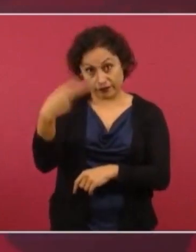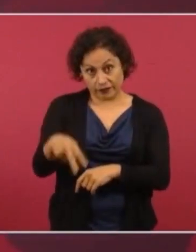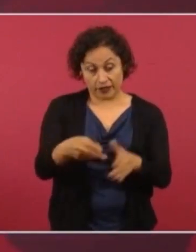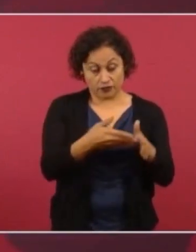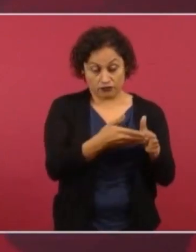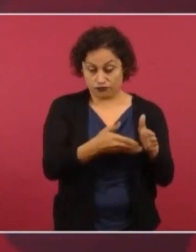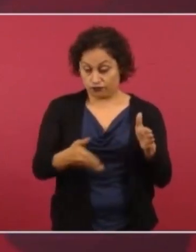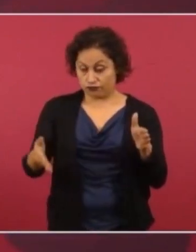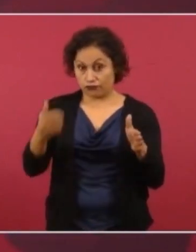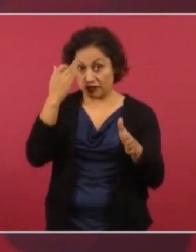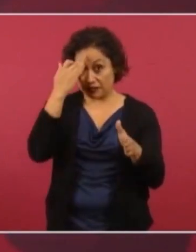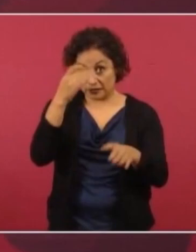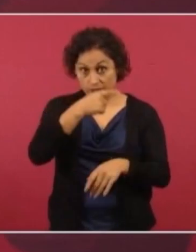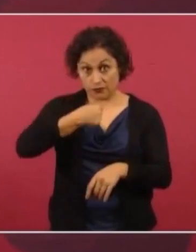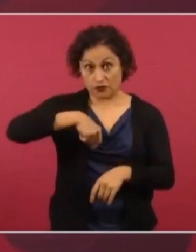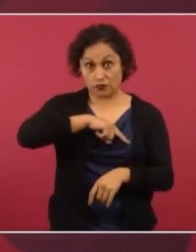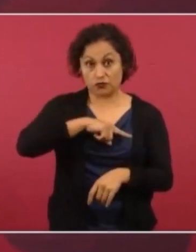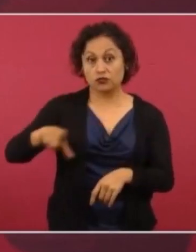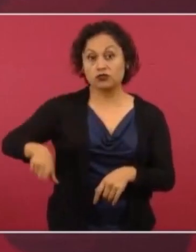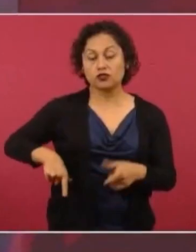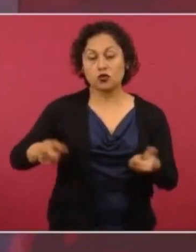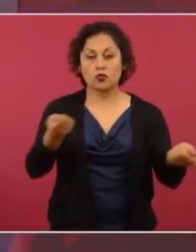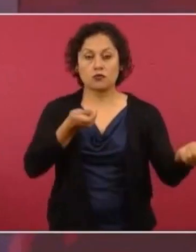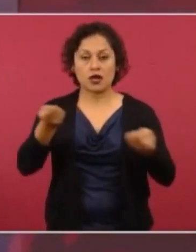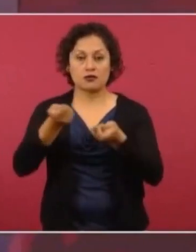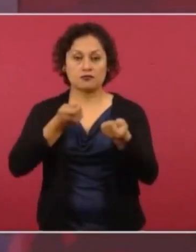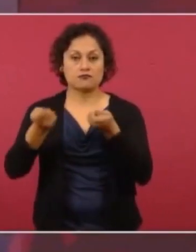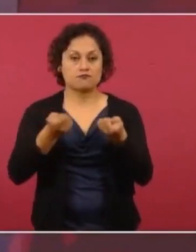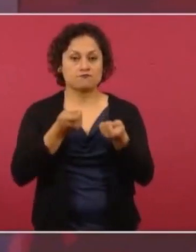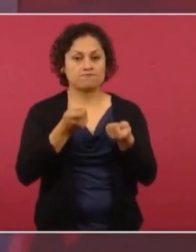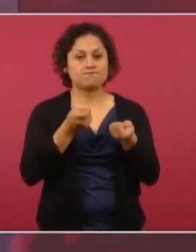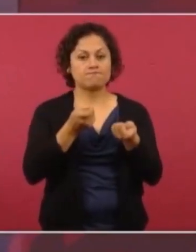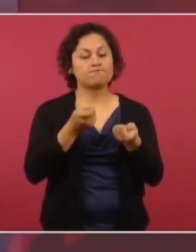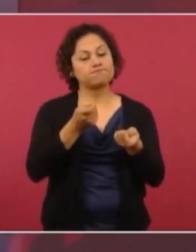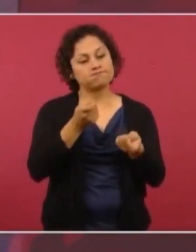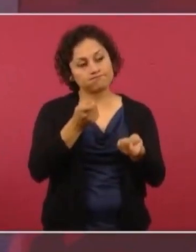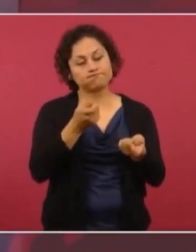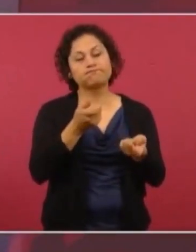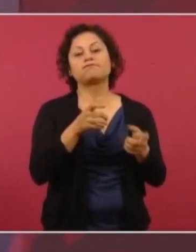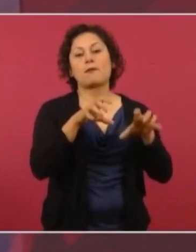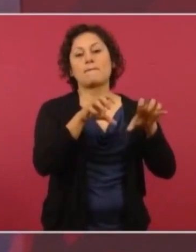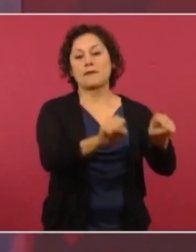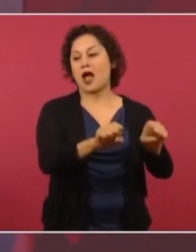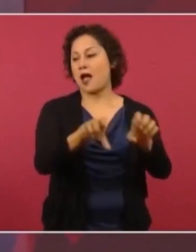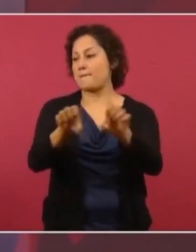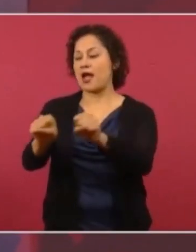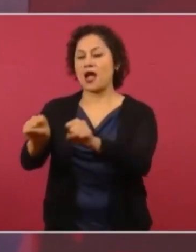se ha confiscado fentanilo,